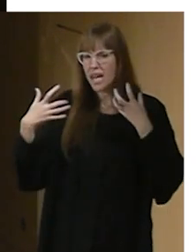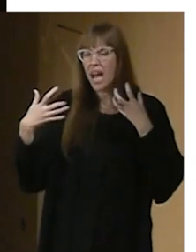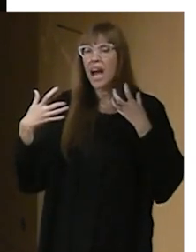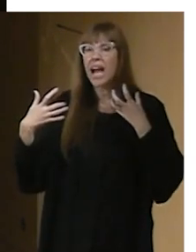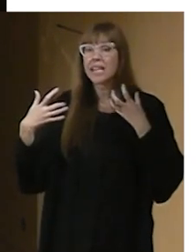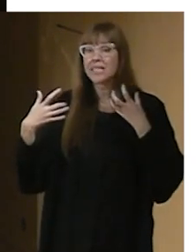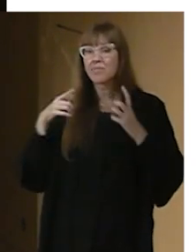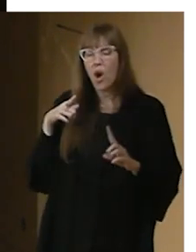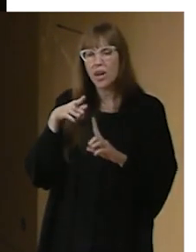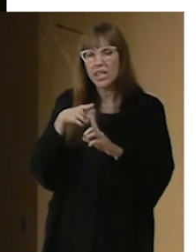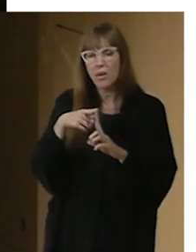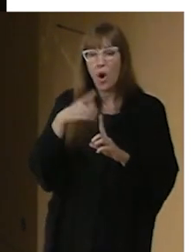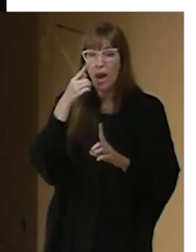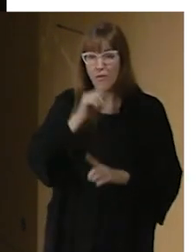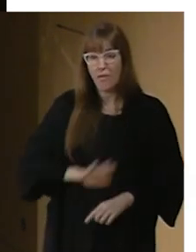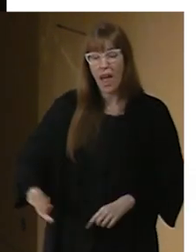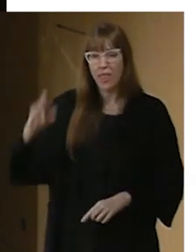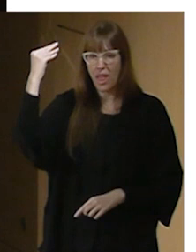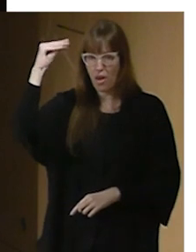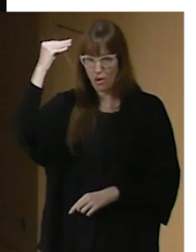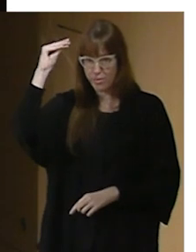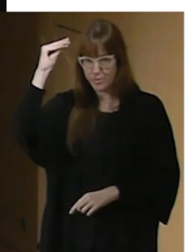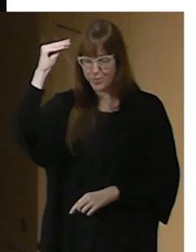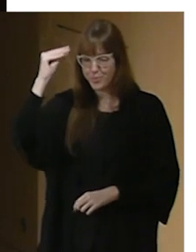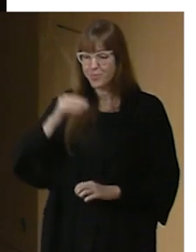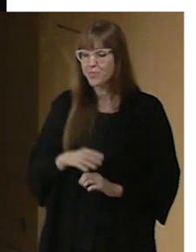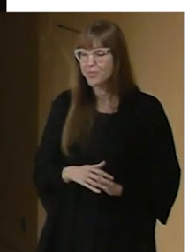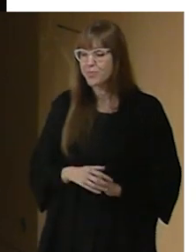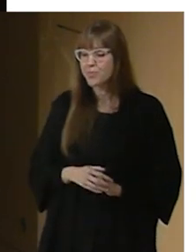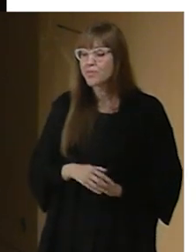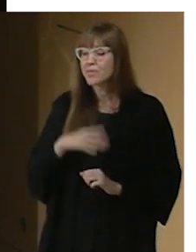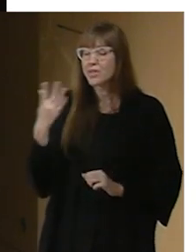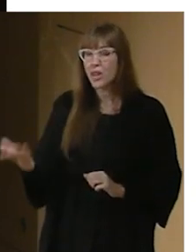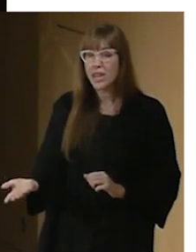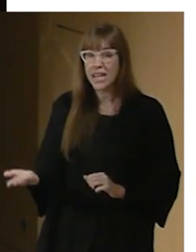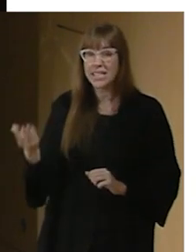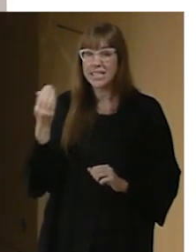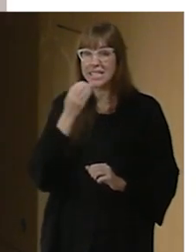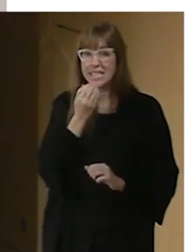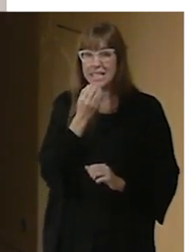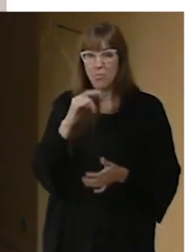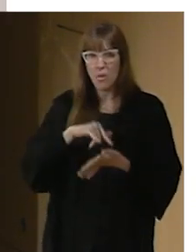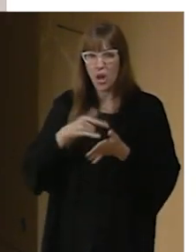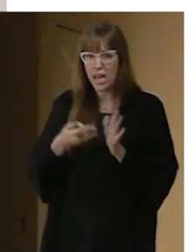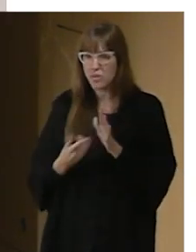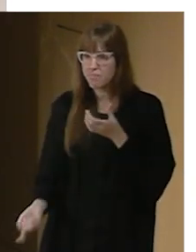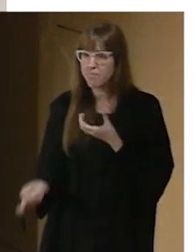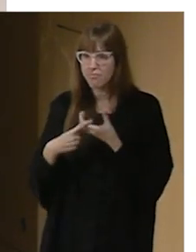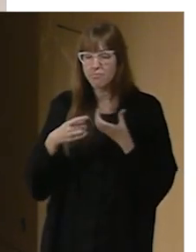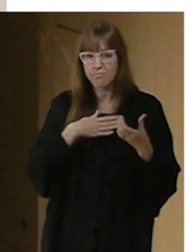acabamos de sacarlo la idea es que aquellos proyectos que quieran participar puedan darse de alta directamente